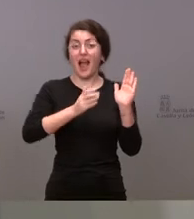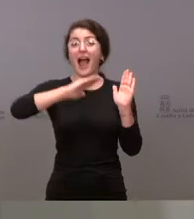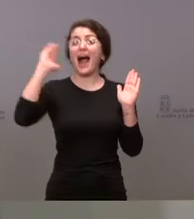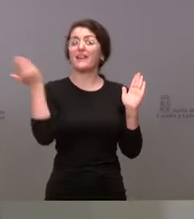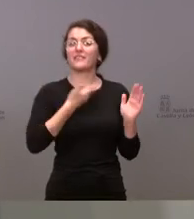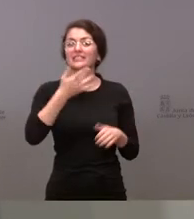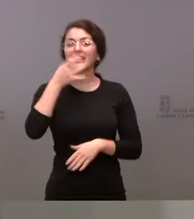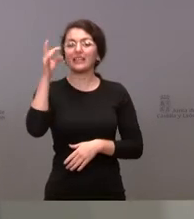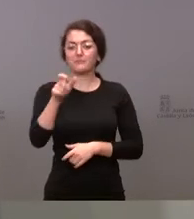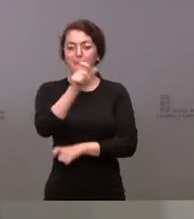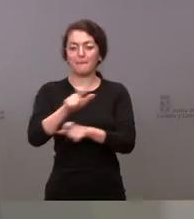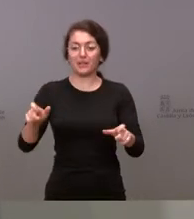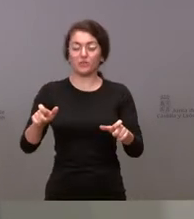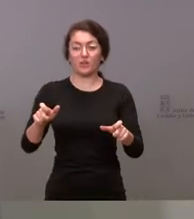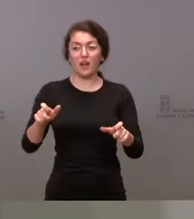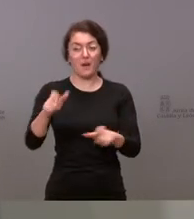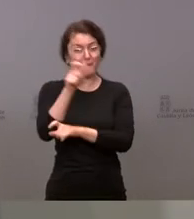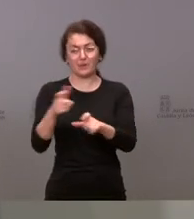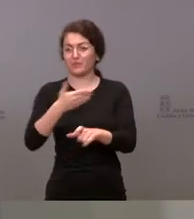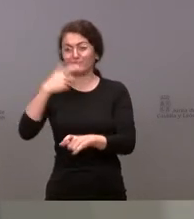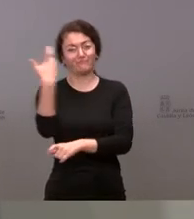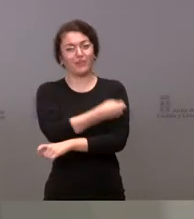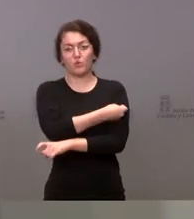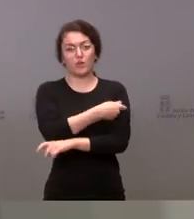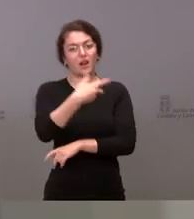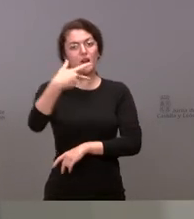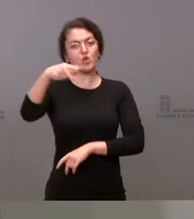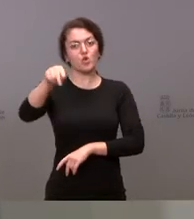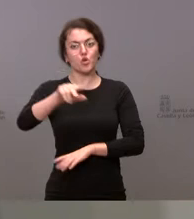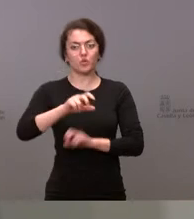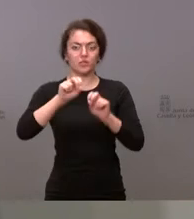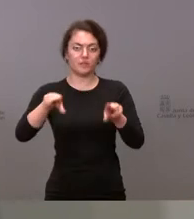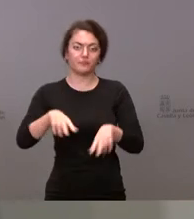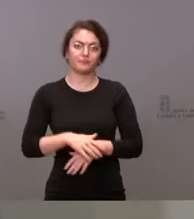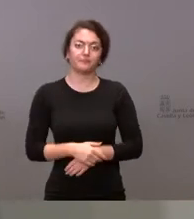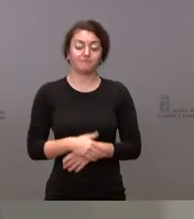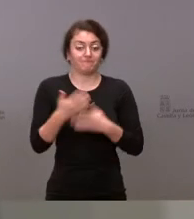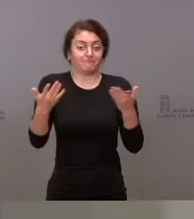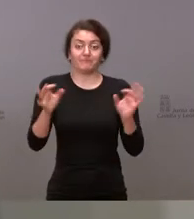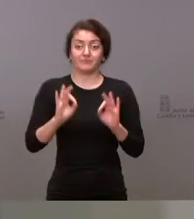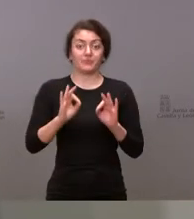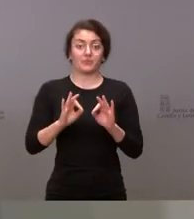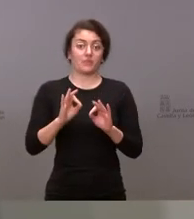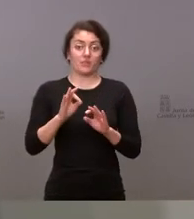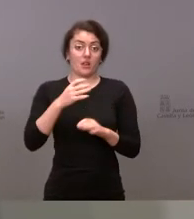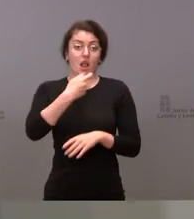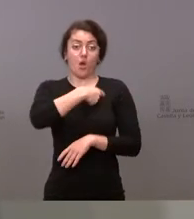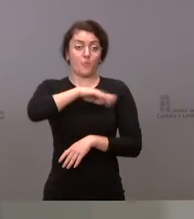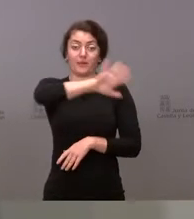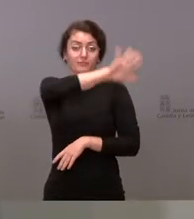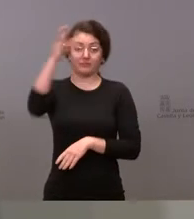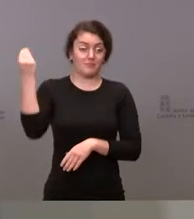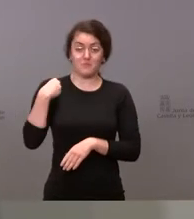que voluntariamente han decidido no inmunizarse. Esto ocurre así en el conjunto de Europa y ocurre también,